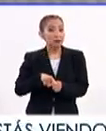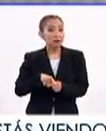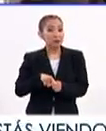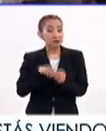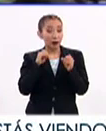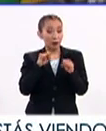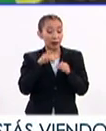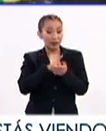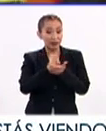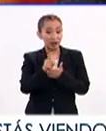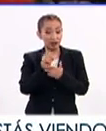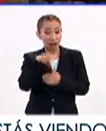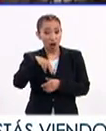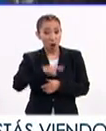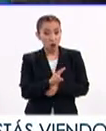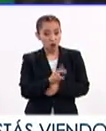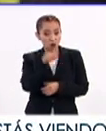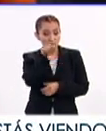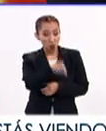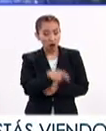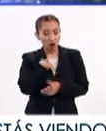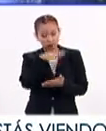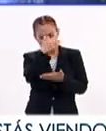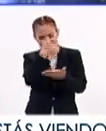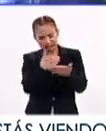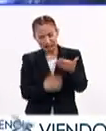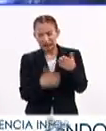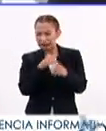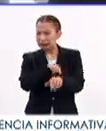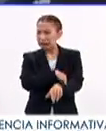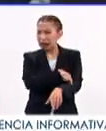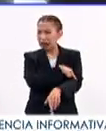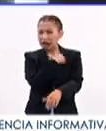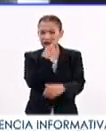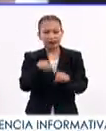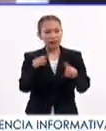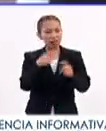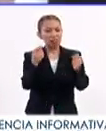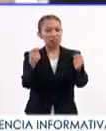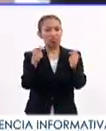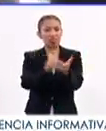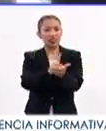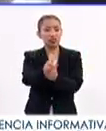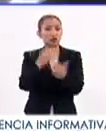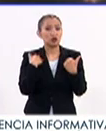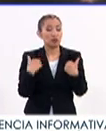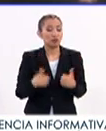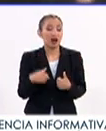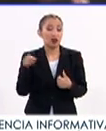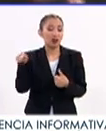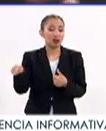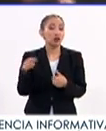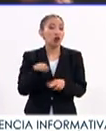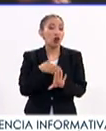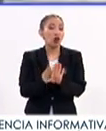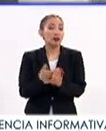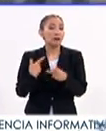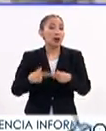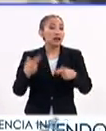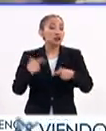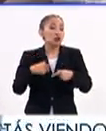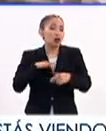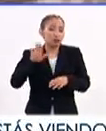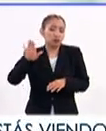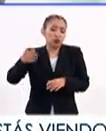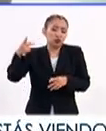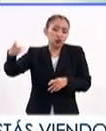Oficina de Derechos Humanos de las Naciones Unidas ha documentado una amplia gama de violaciones a los derechos humanos cometidas contra las personas